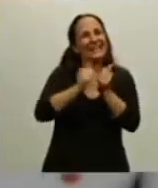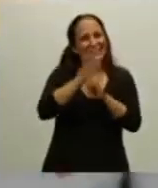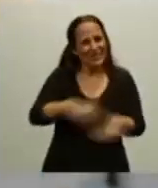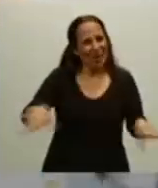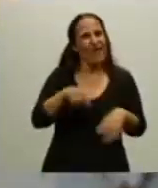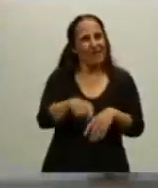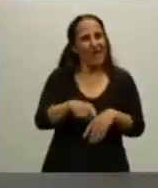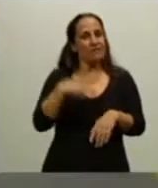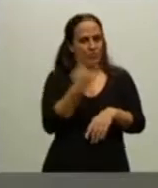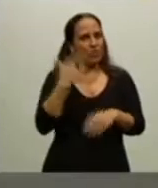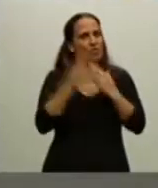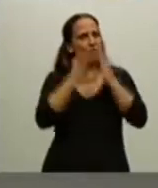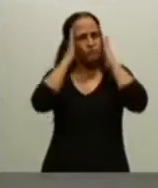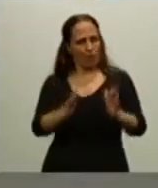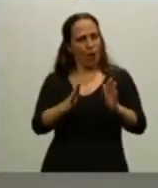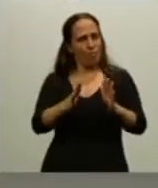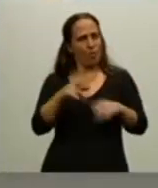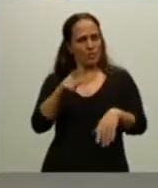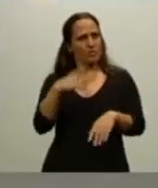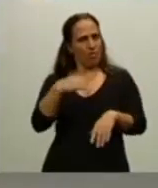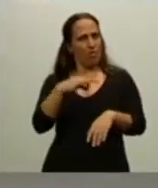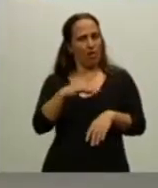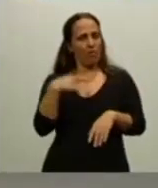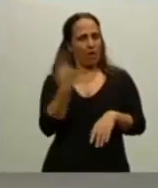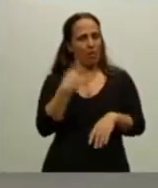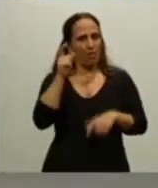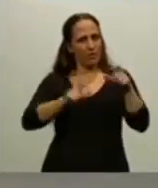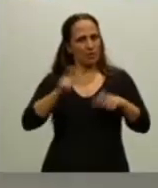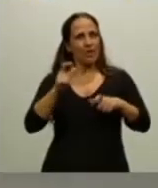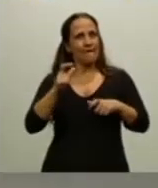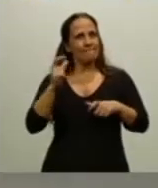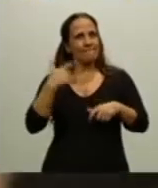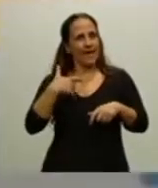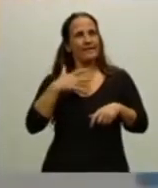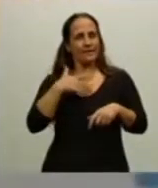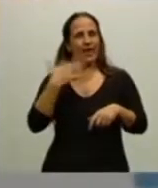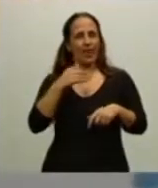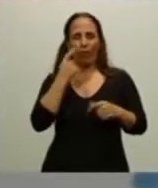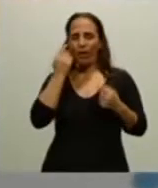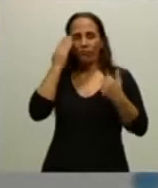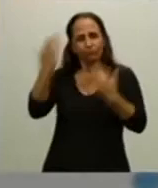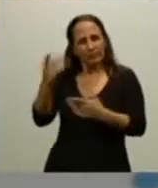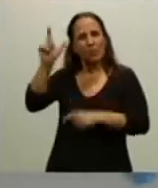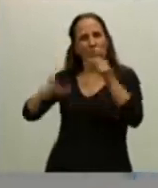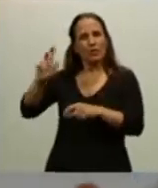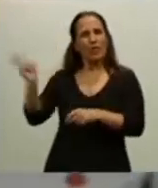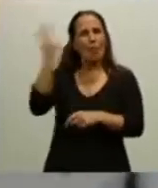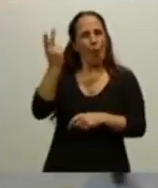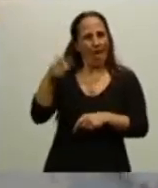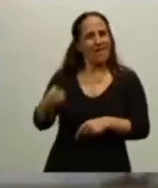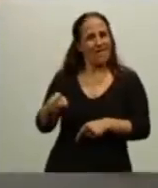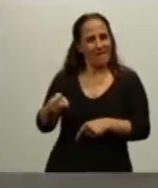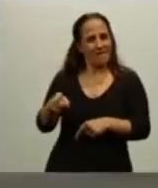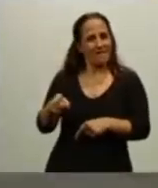que tenemos que tener los argentinos con tantos otros que dieron la vida. Recordamos aquí, hoy estamos